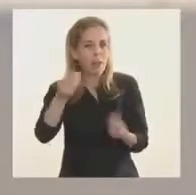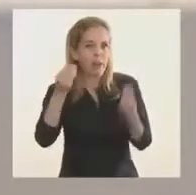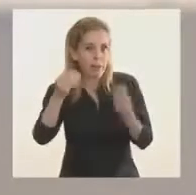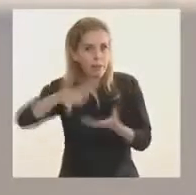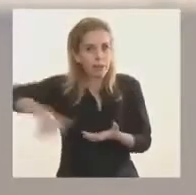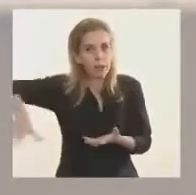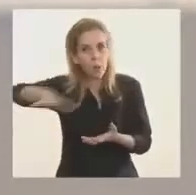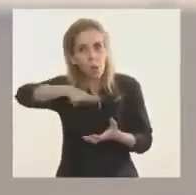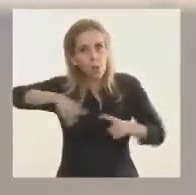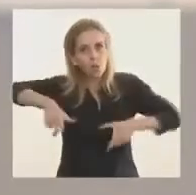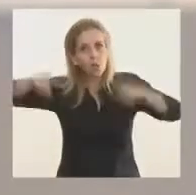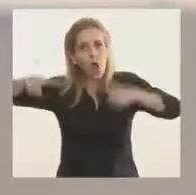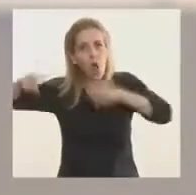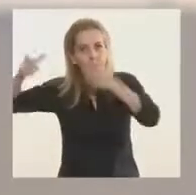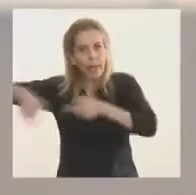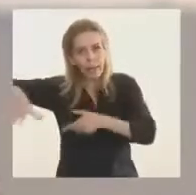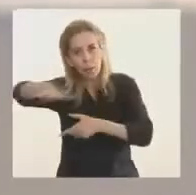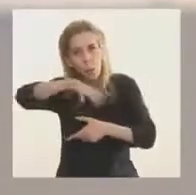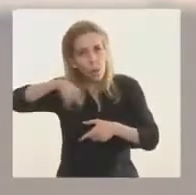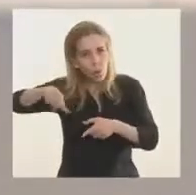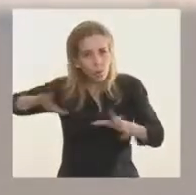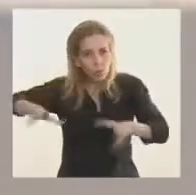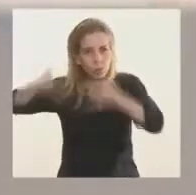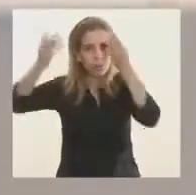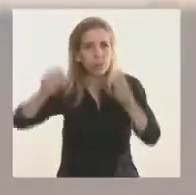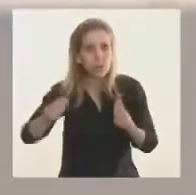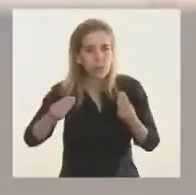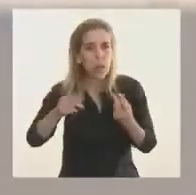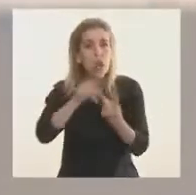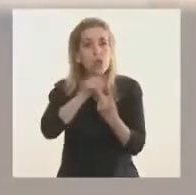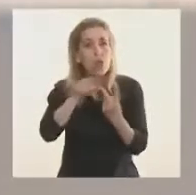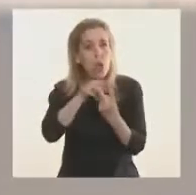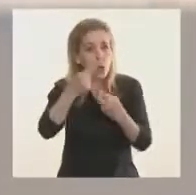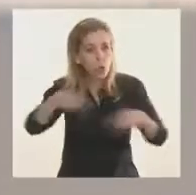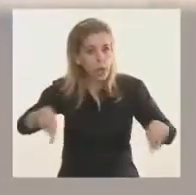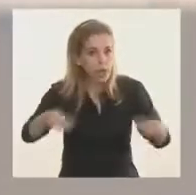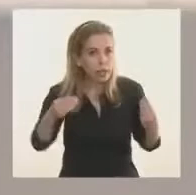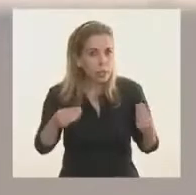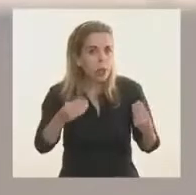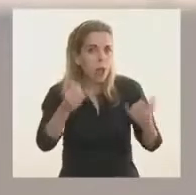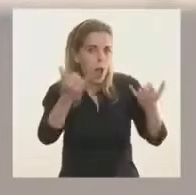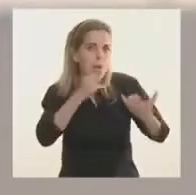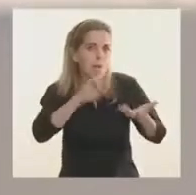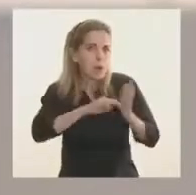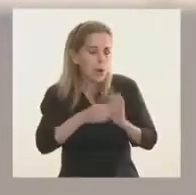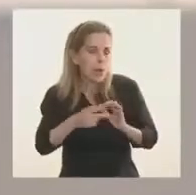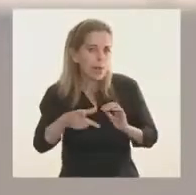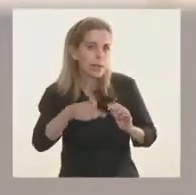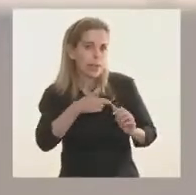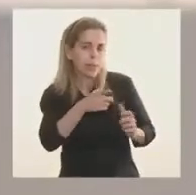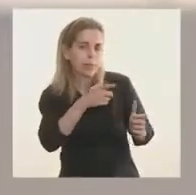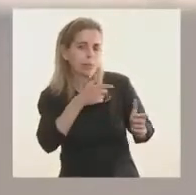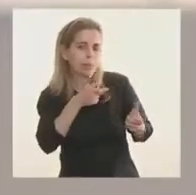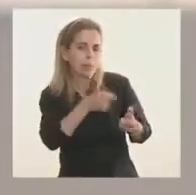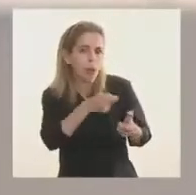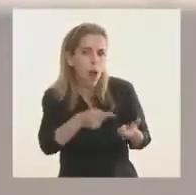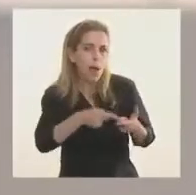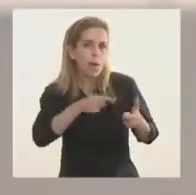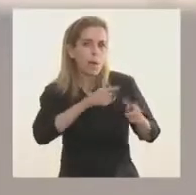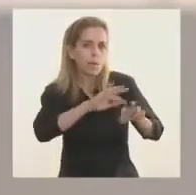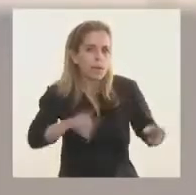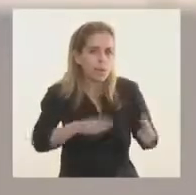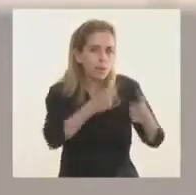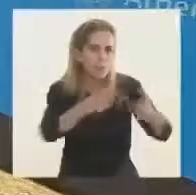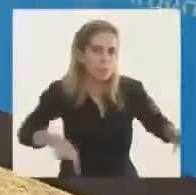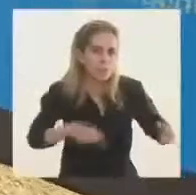que han sido las situaciones de inseguridad que vivimos y los